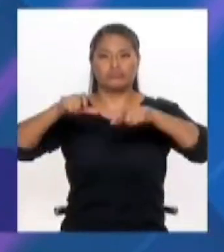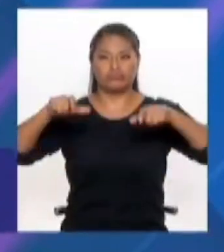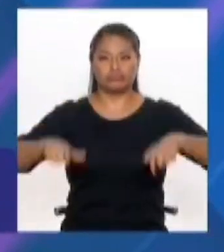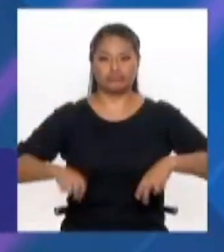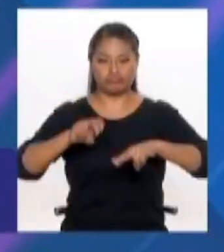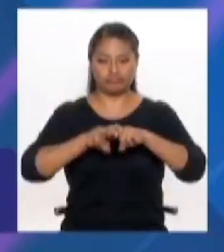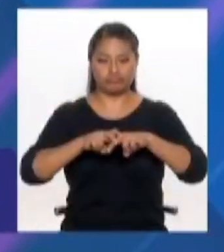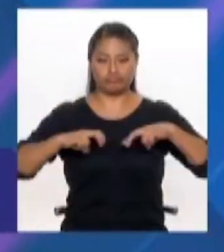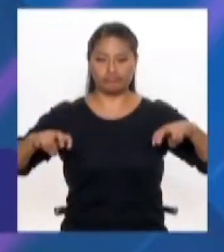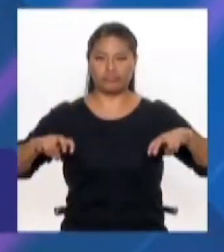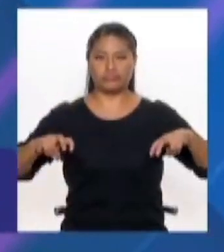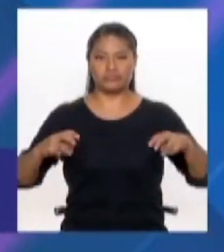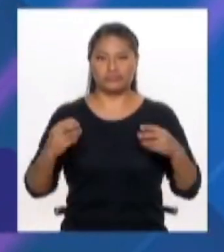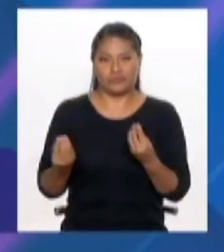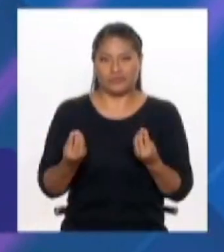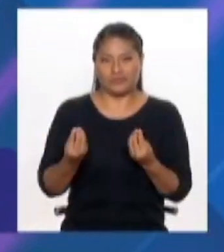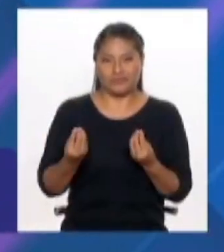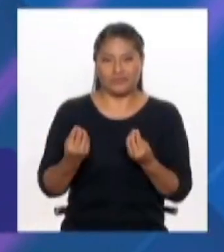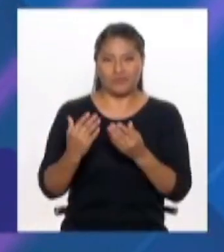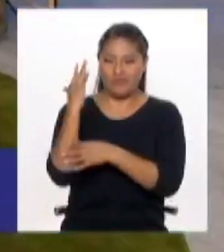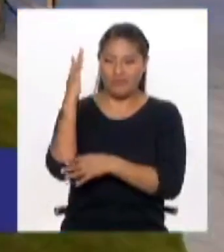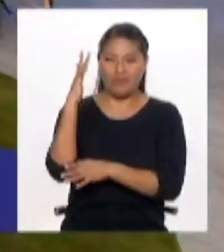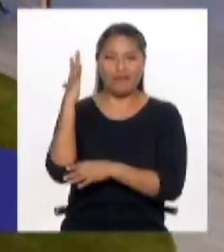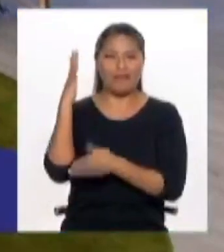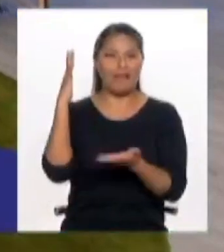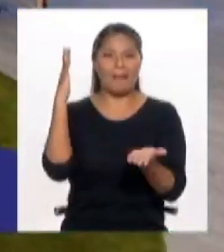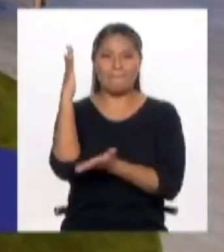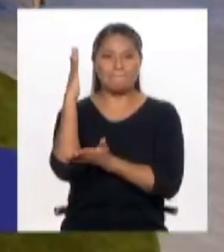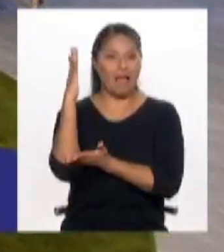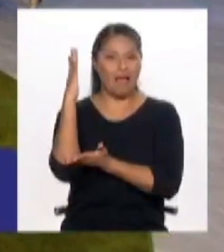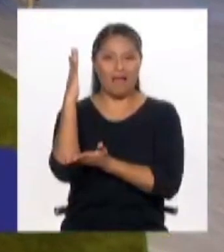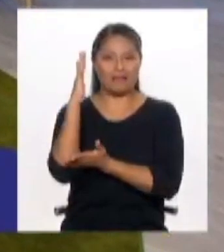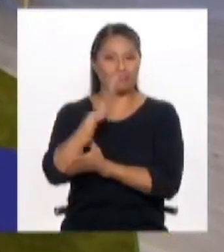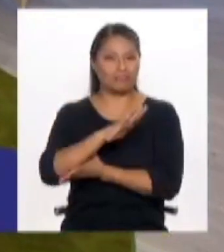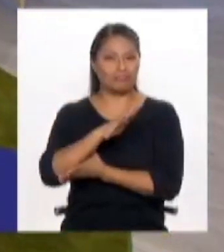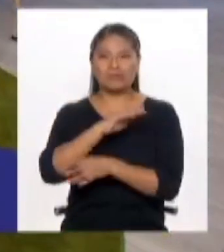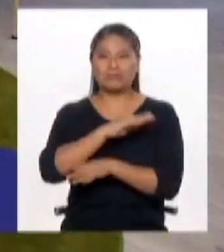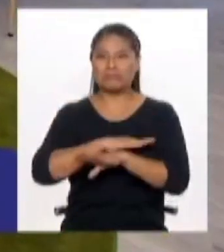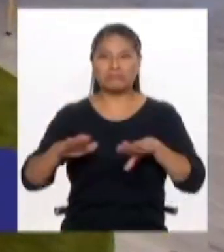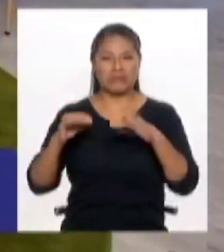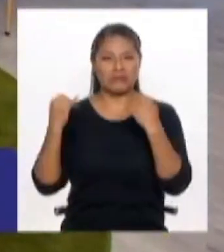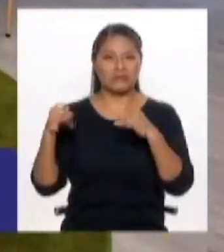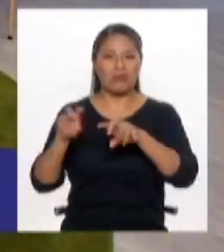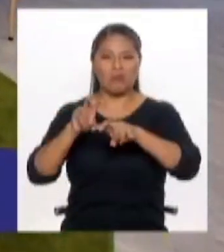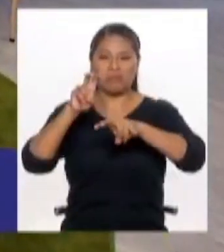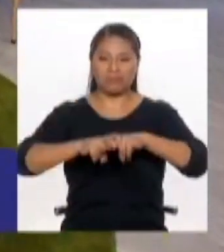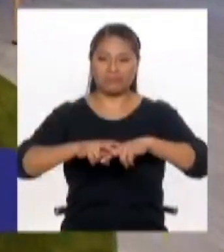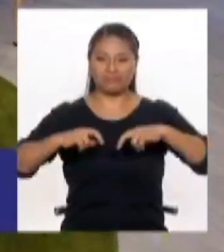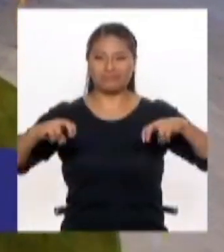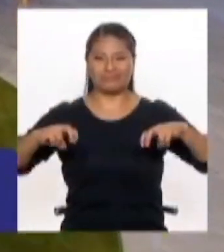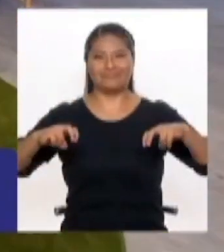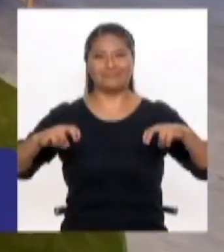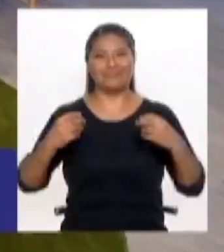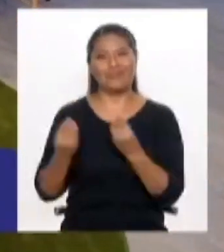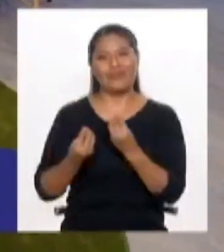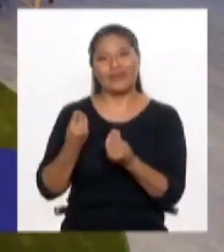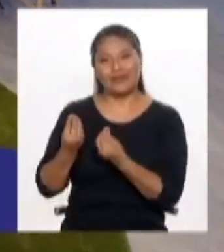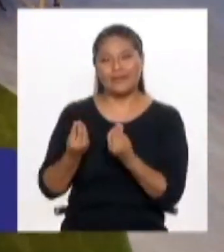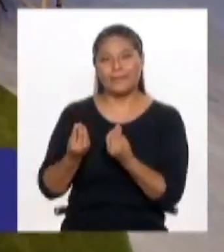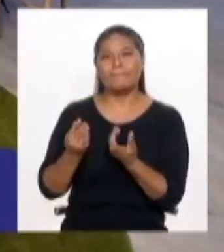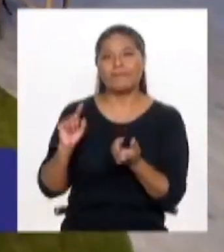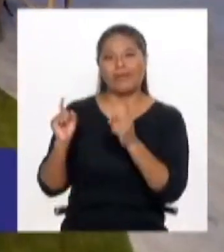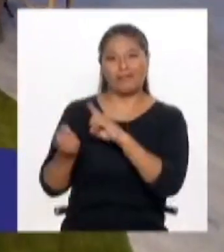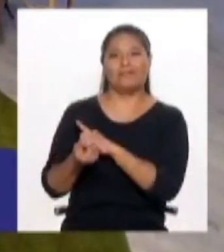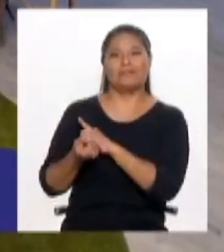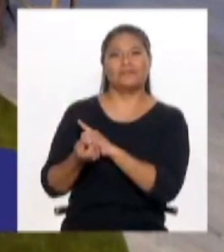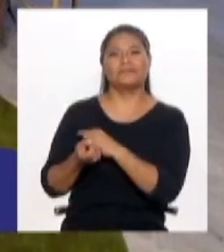es la lógica de perder un árbol. Y lo del área verde también hay que entenderlo bien, ¿no? Obviamente nosotros vivimos en una franja